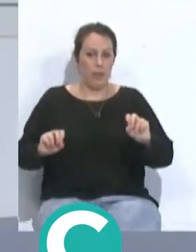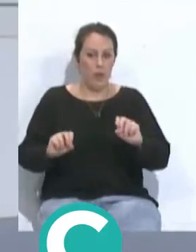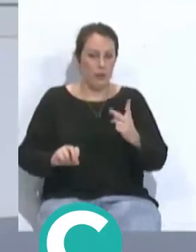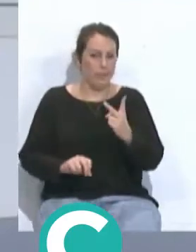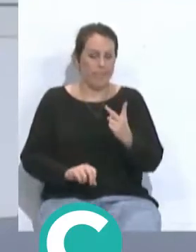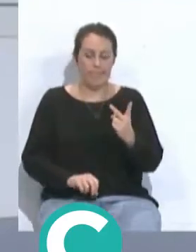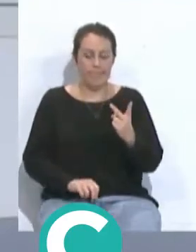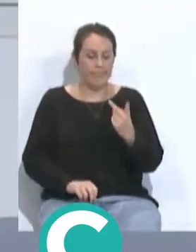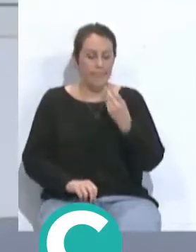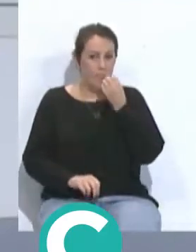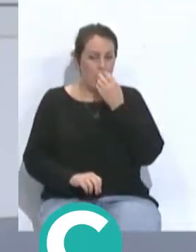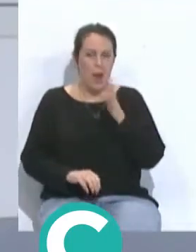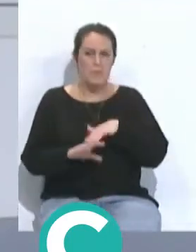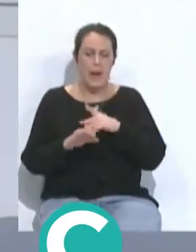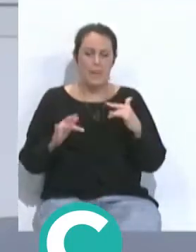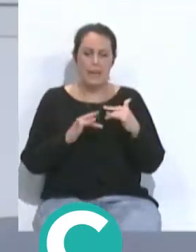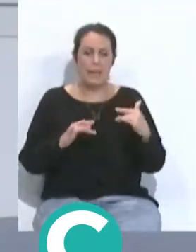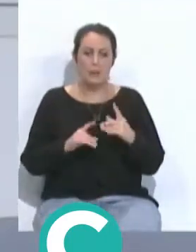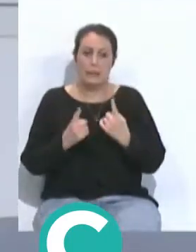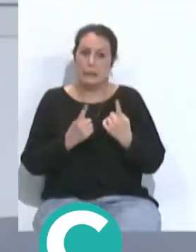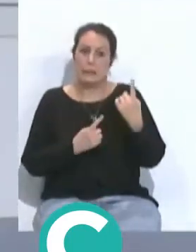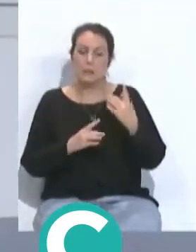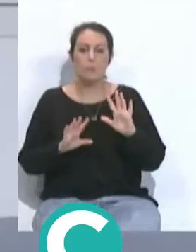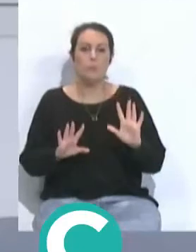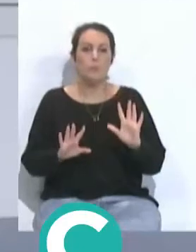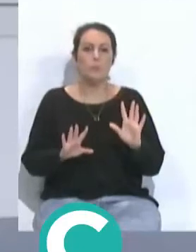porque eso le vino muy bien para partidos determinados pero